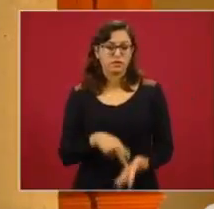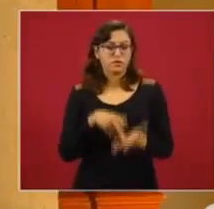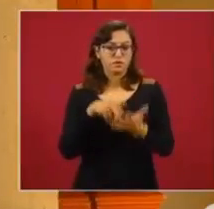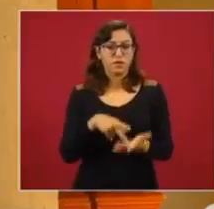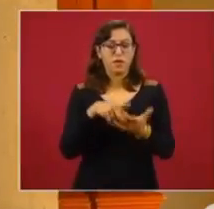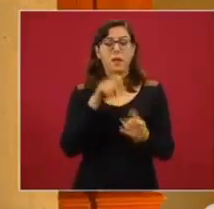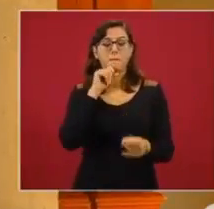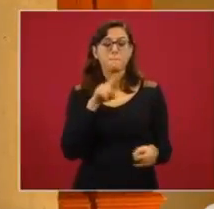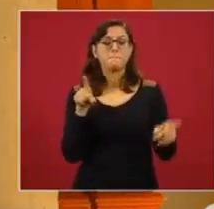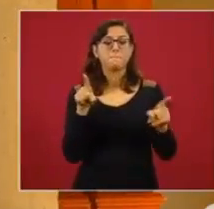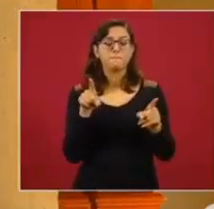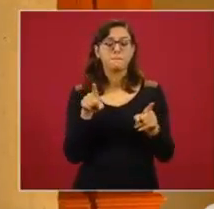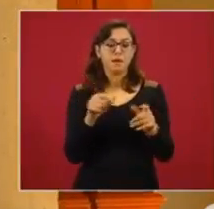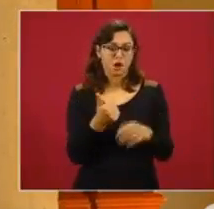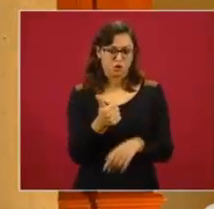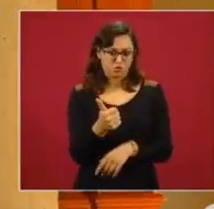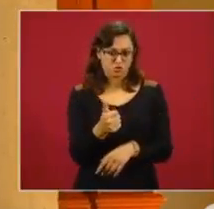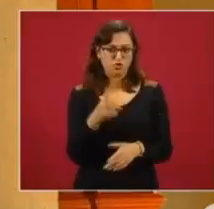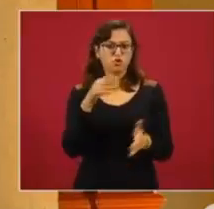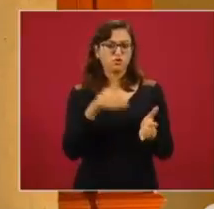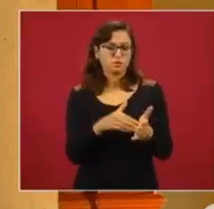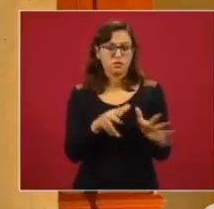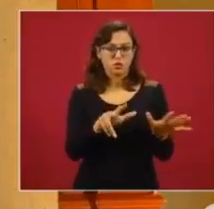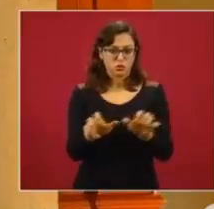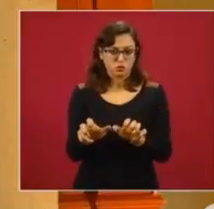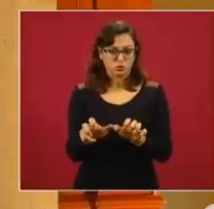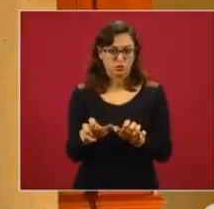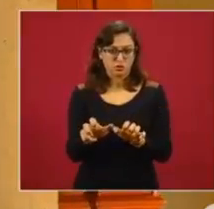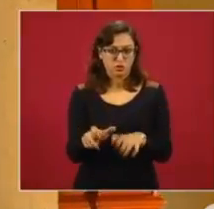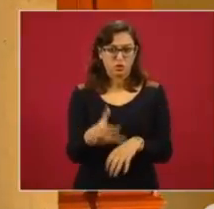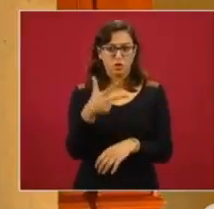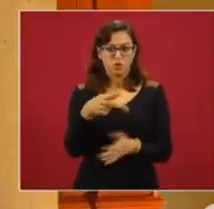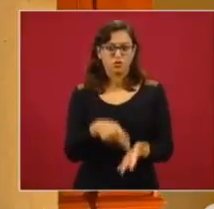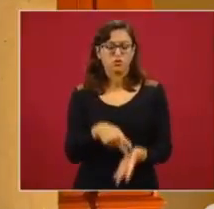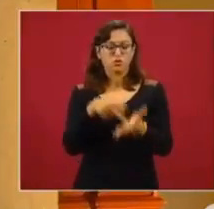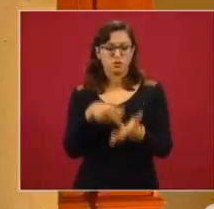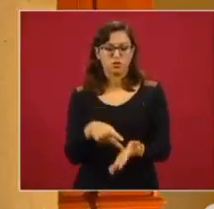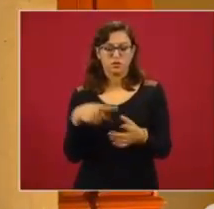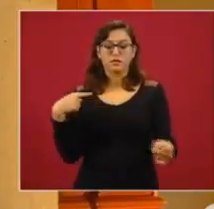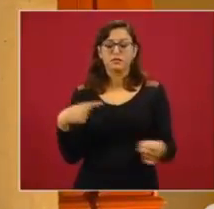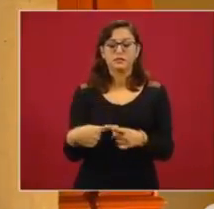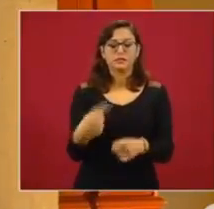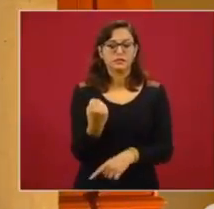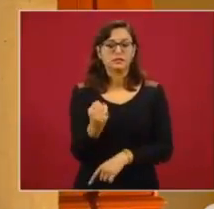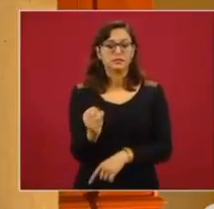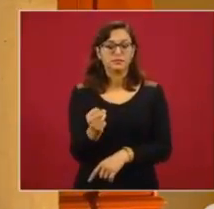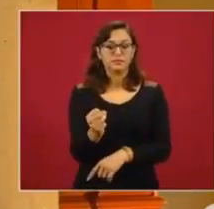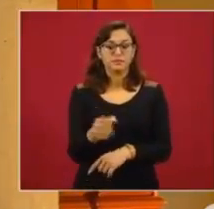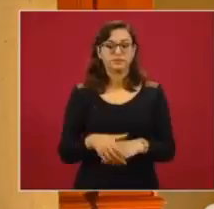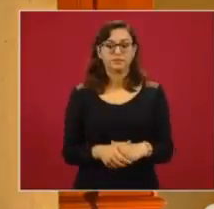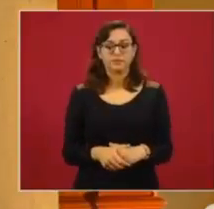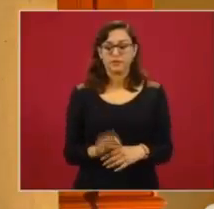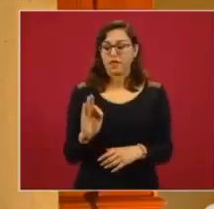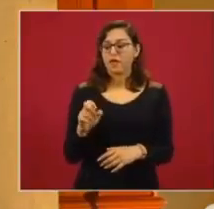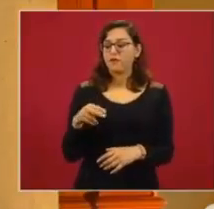agosto, 2.808 kilogramos en lo que va de septiembre. En